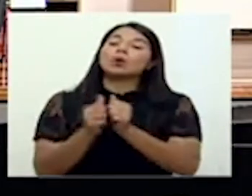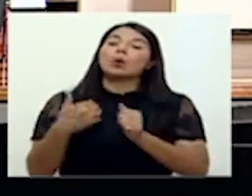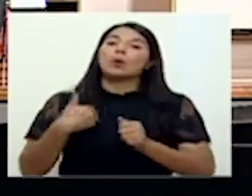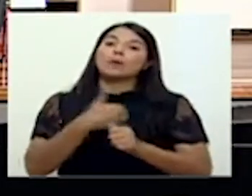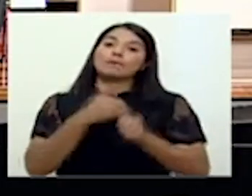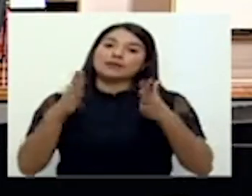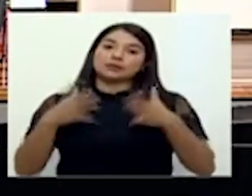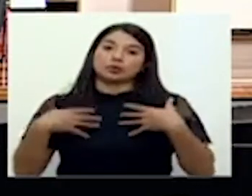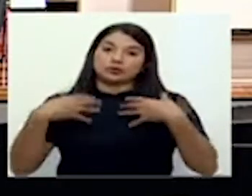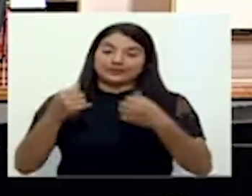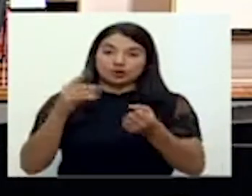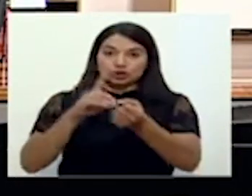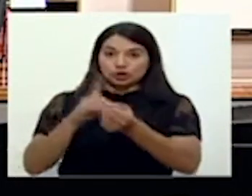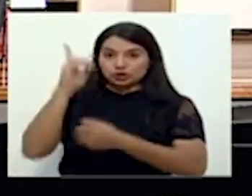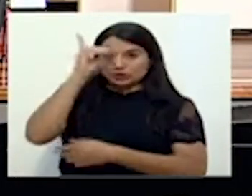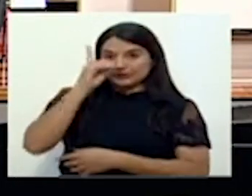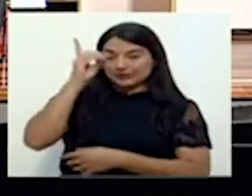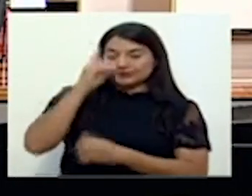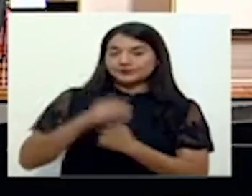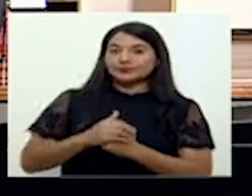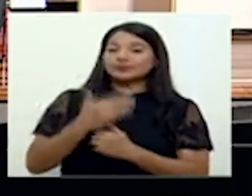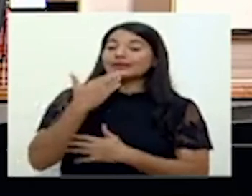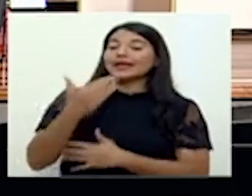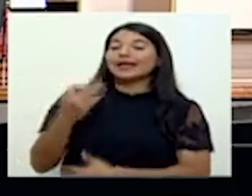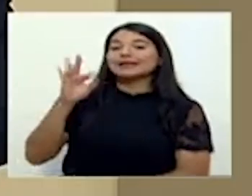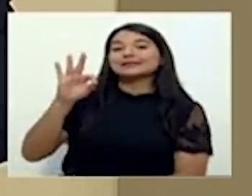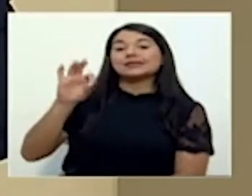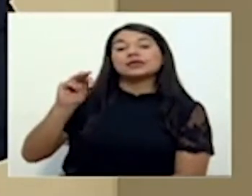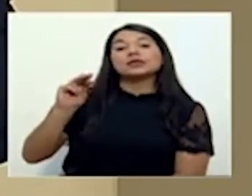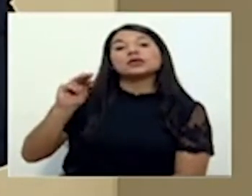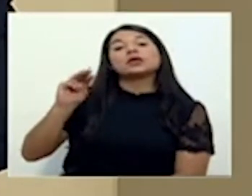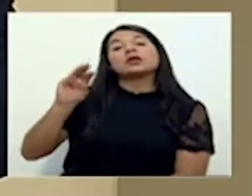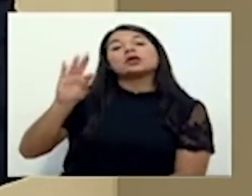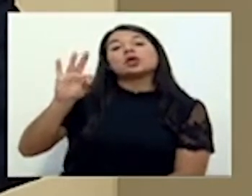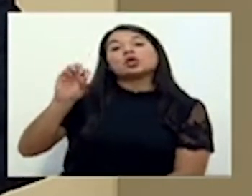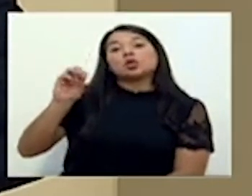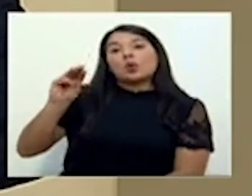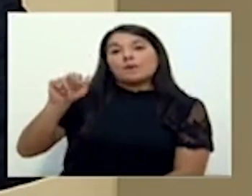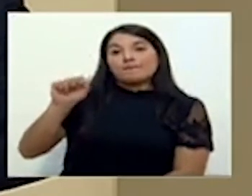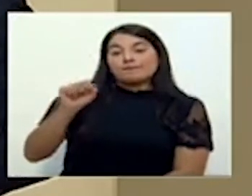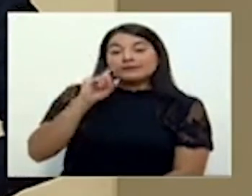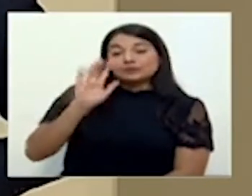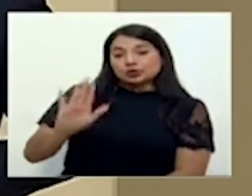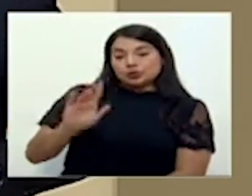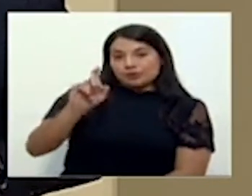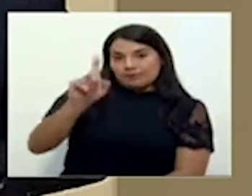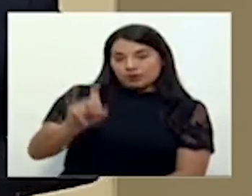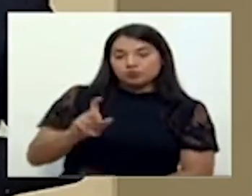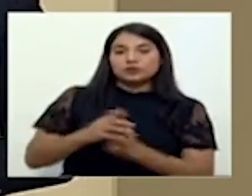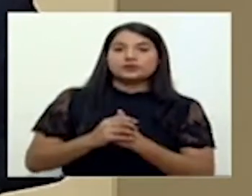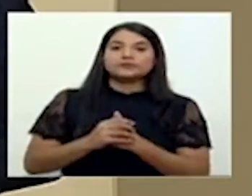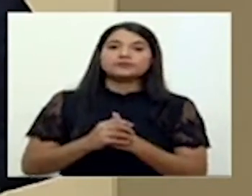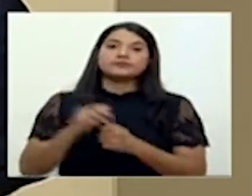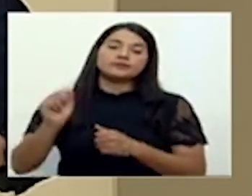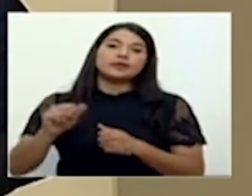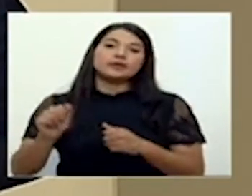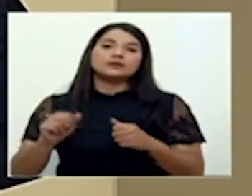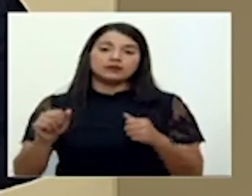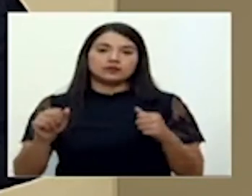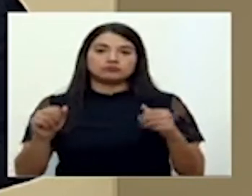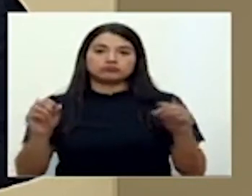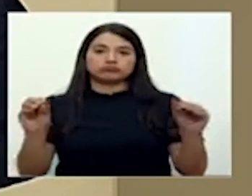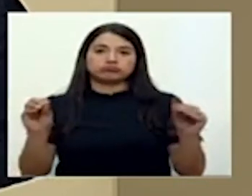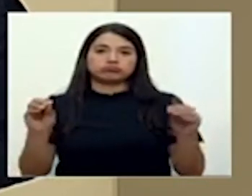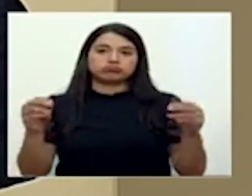Daniel Salas. Gracias, don Tomás, por su pregunta. La movilidad es parte de que el país